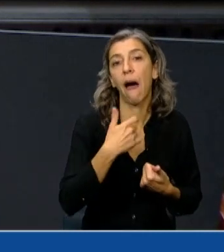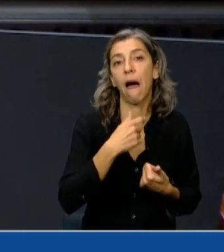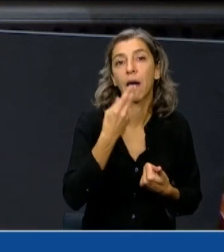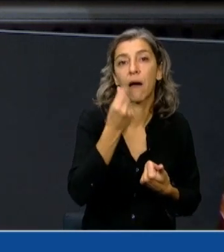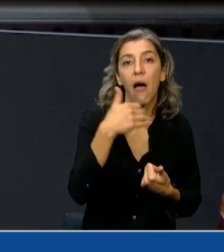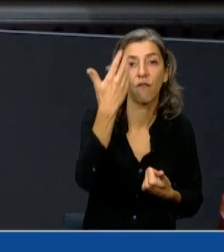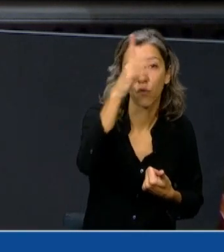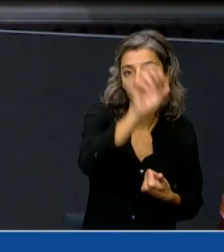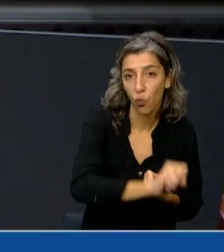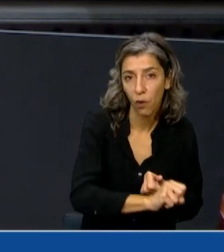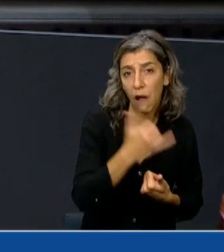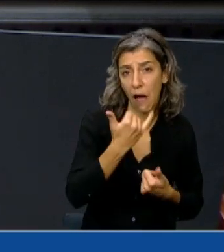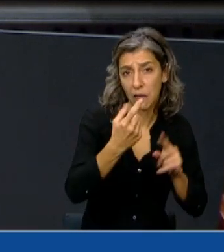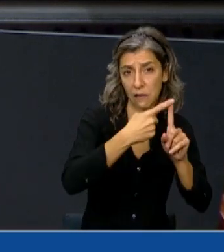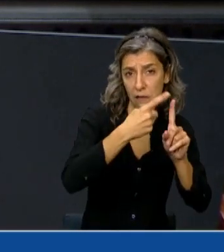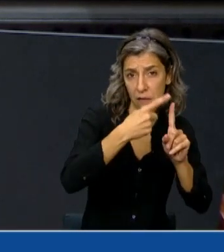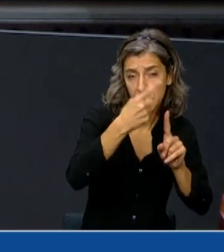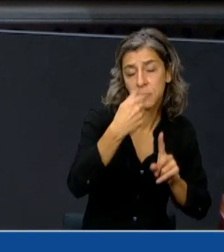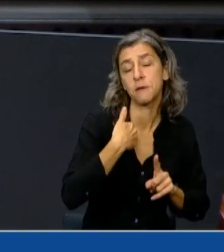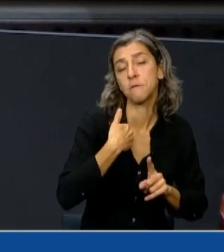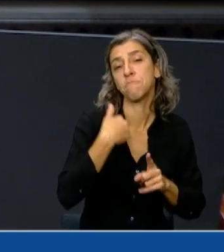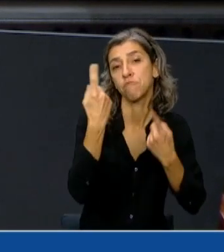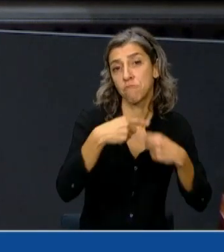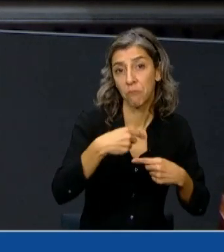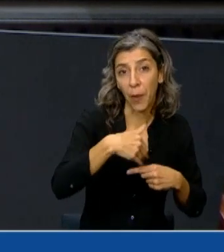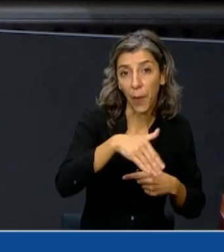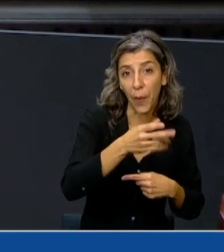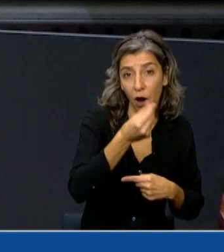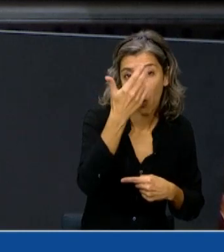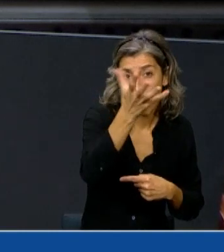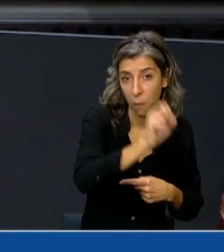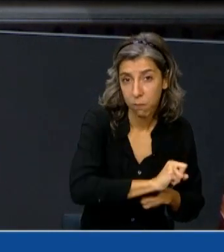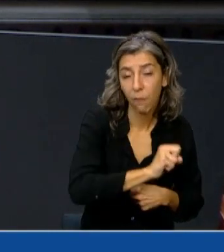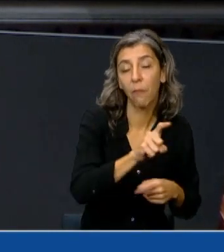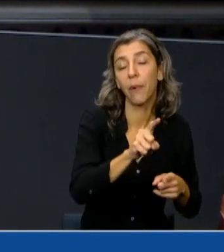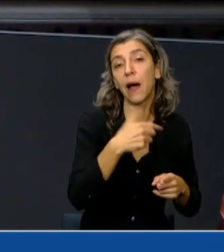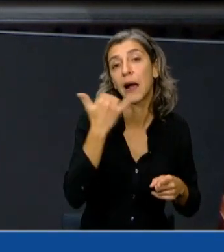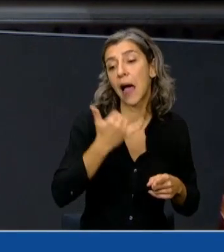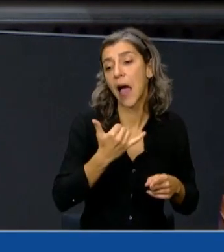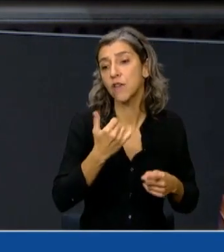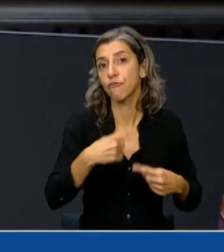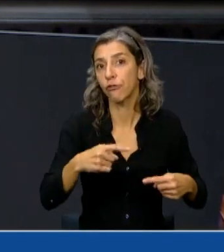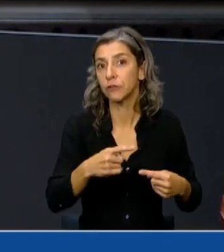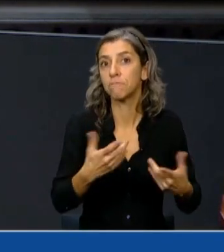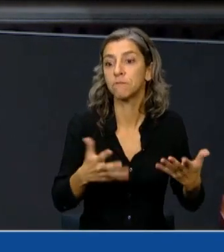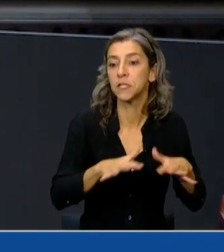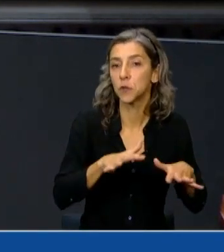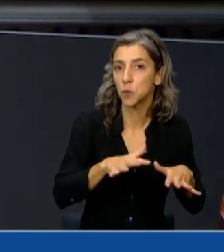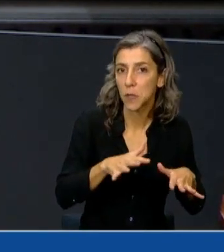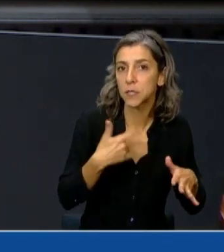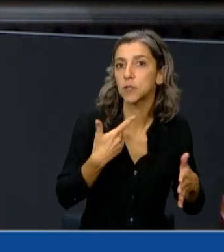realizarlos, si van a llegar realmente esos productos, qué riesgos tienen en la operación, etc. Y como